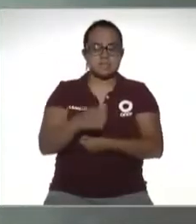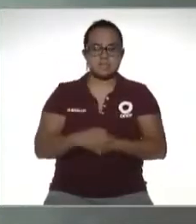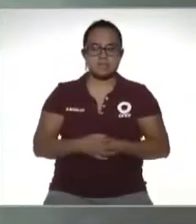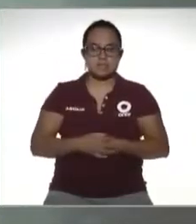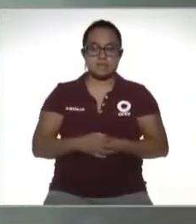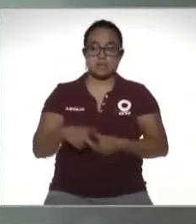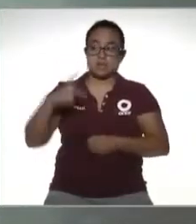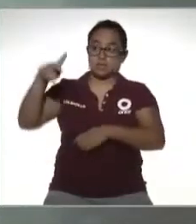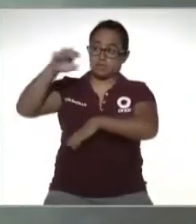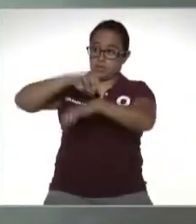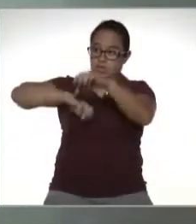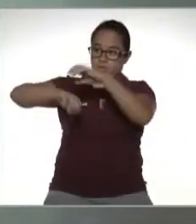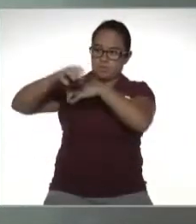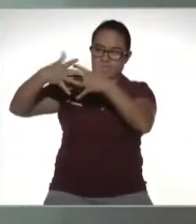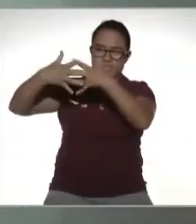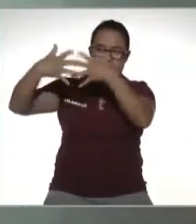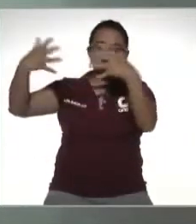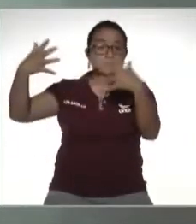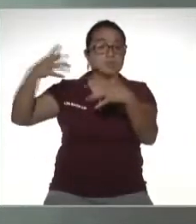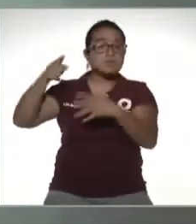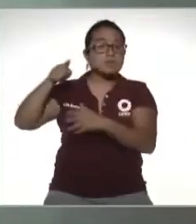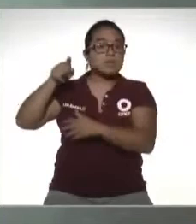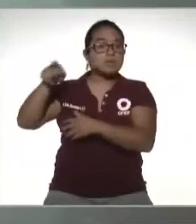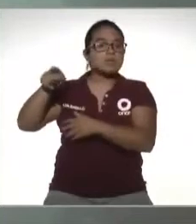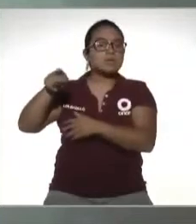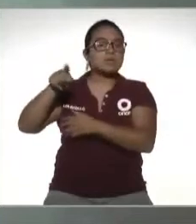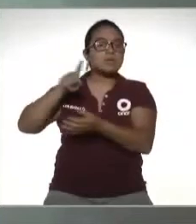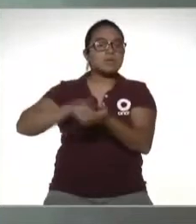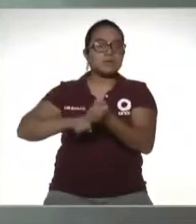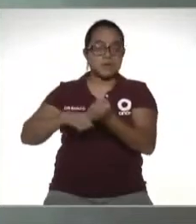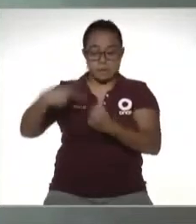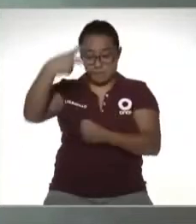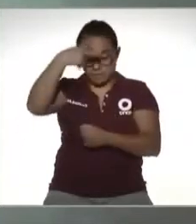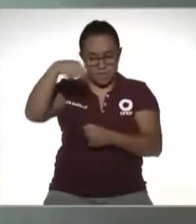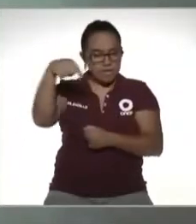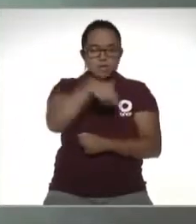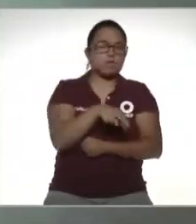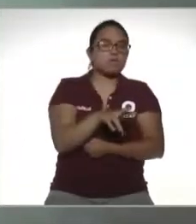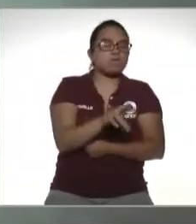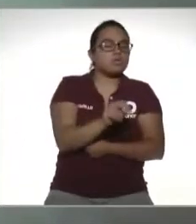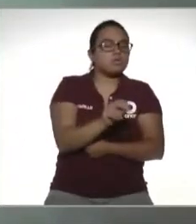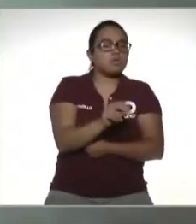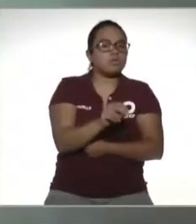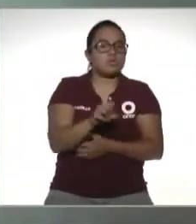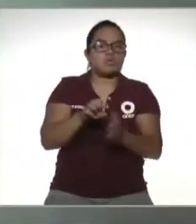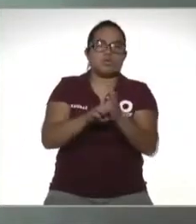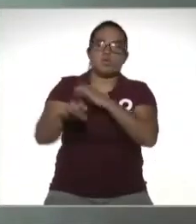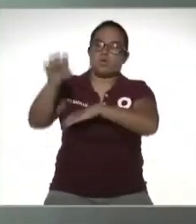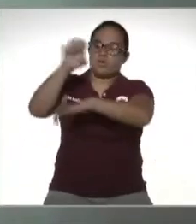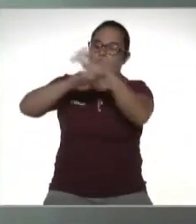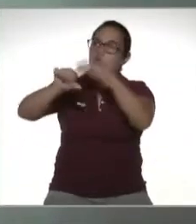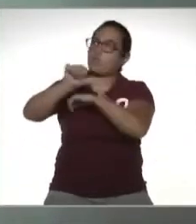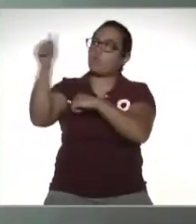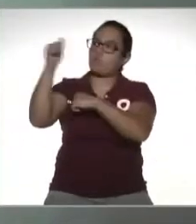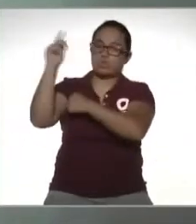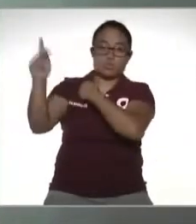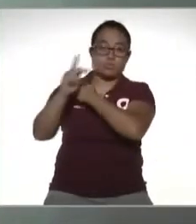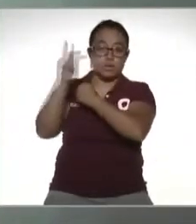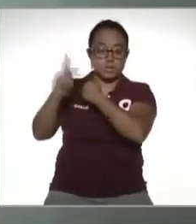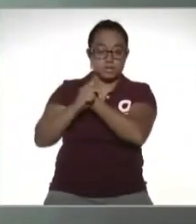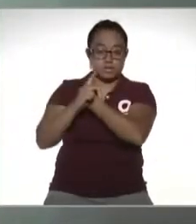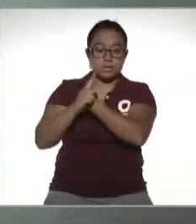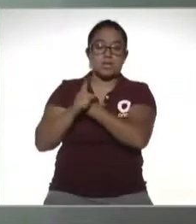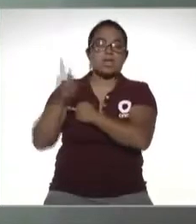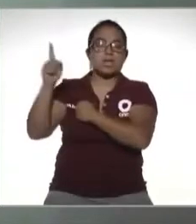a las empresas que en su mayoría no son residentes en México es decir empresas extranjeras y que